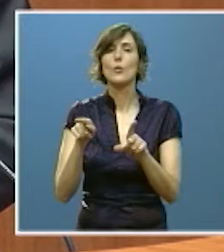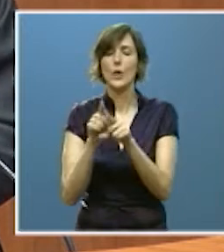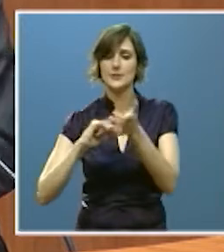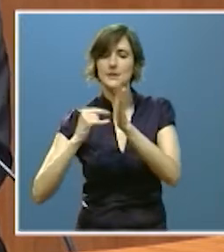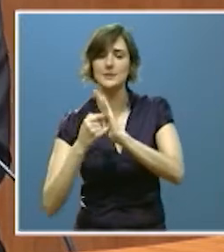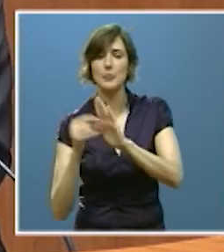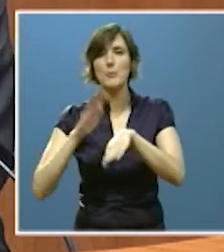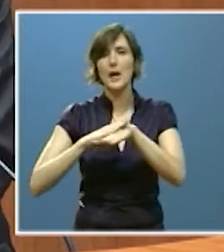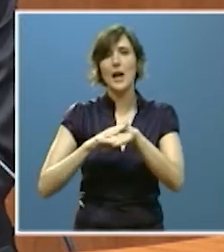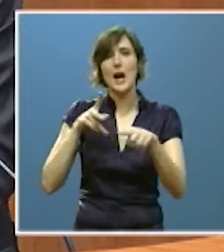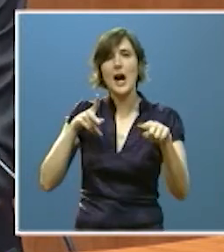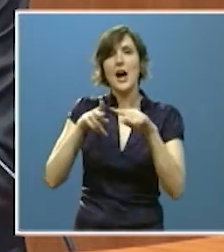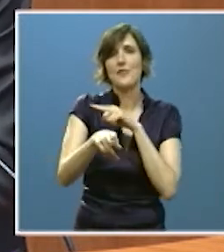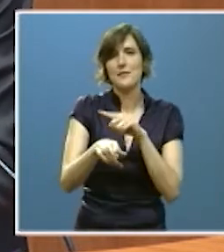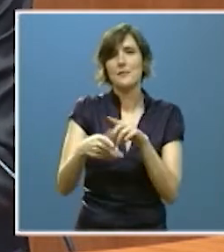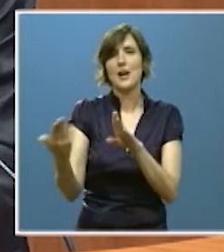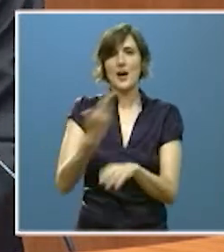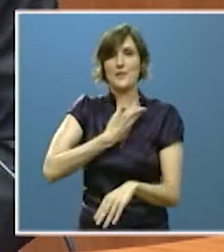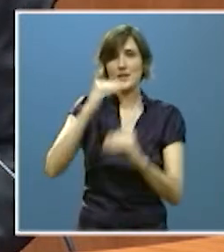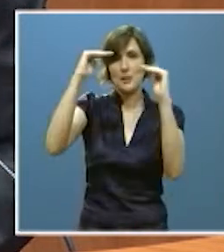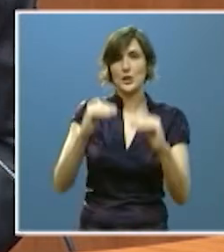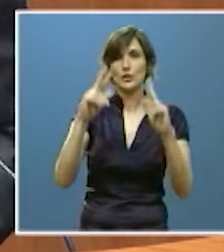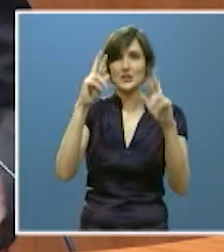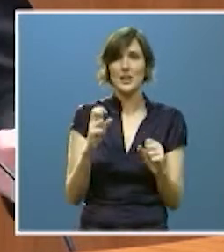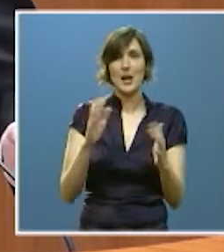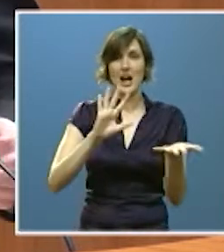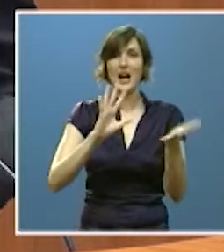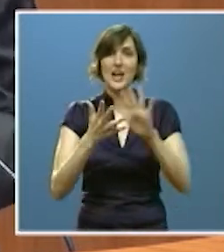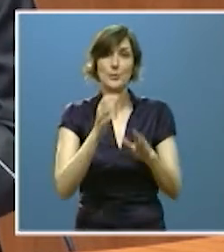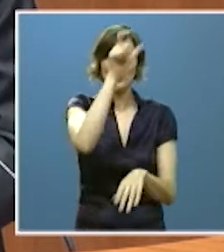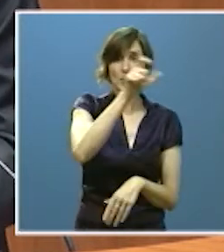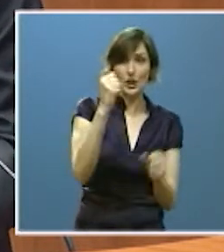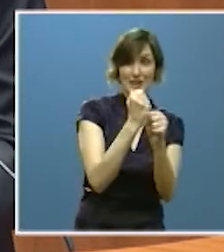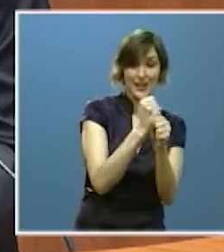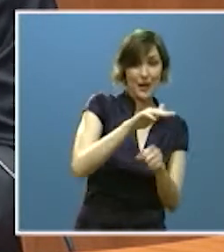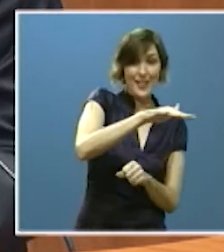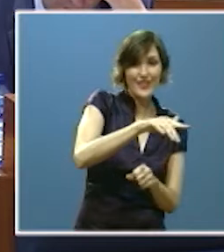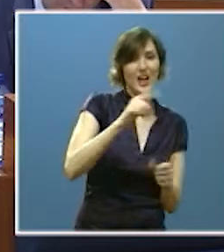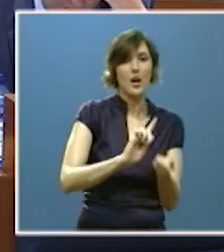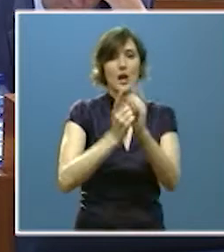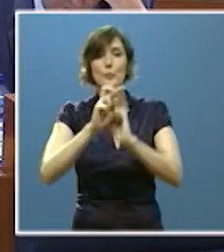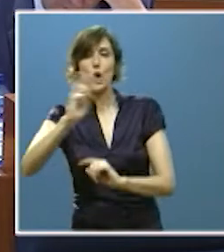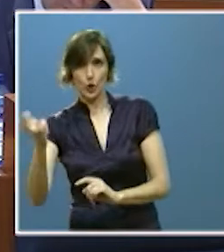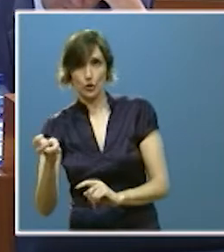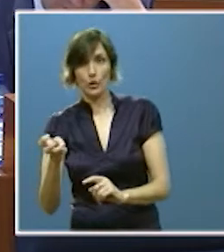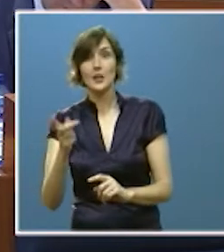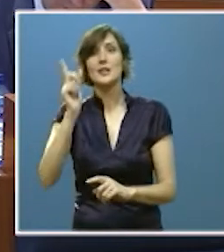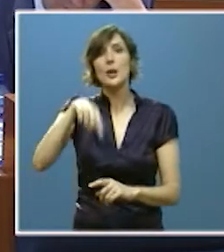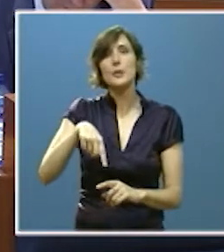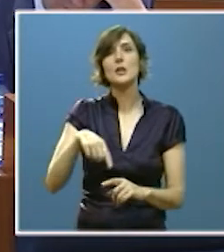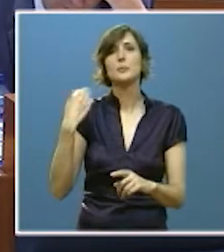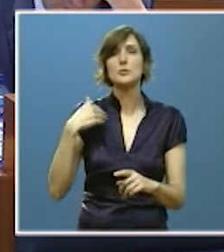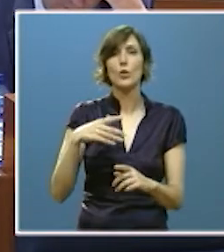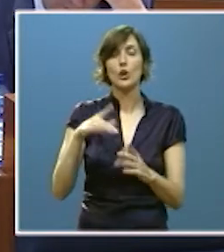el impacto de la transición sobre el empleo. Así, el fondo de transición cuya creación acaba de